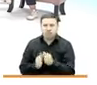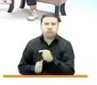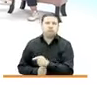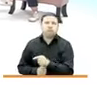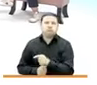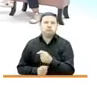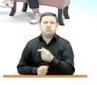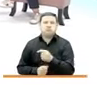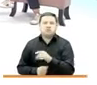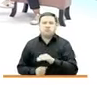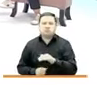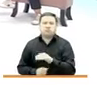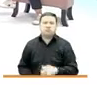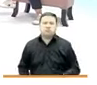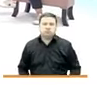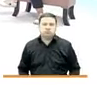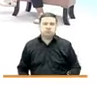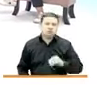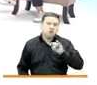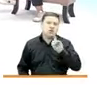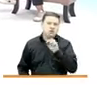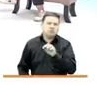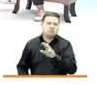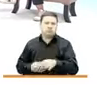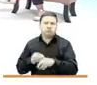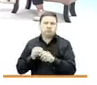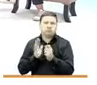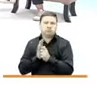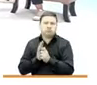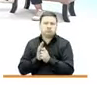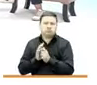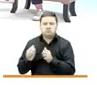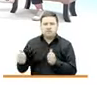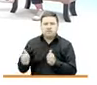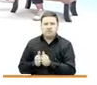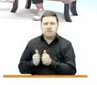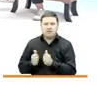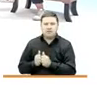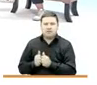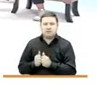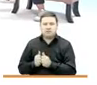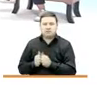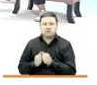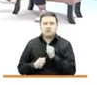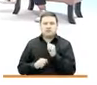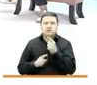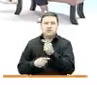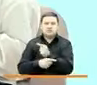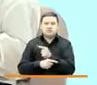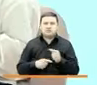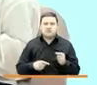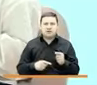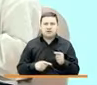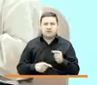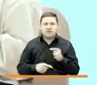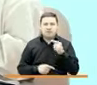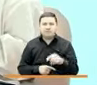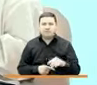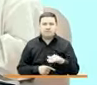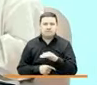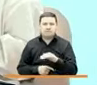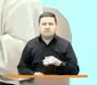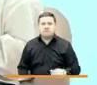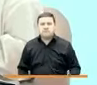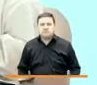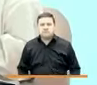los EMPI. Y Juli estuvo además conmigo al lado desde las primeras semanas después de que ocurrió el